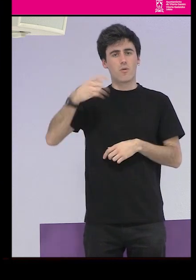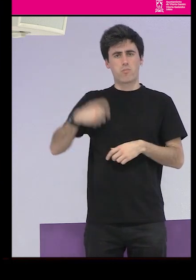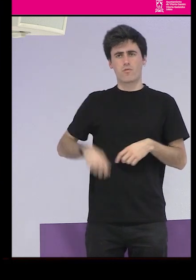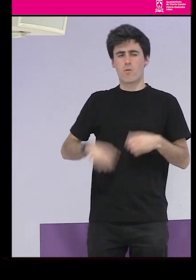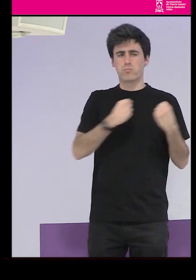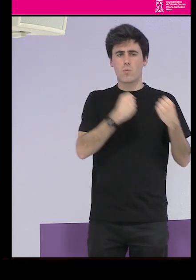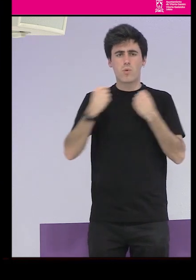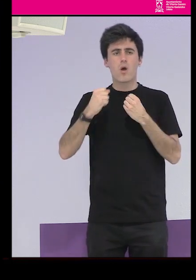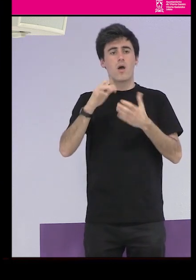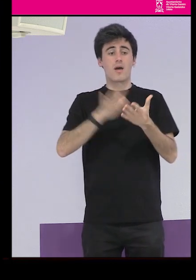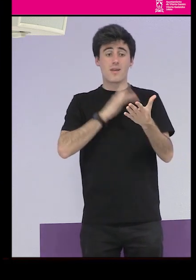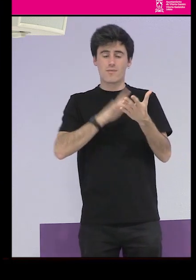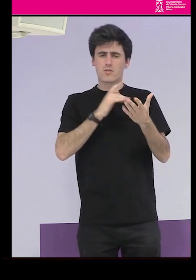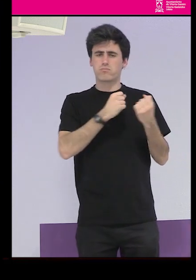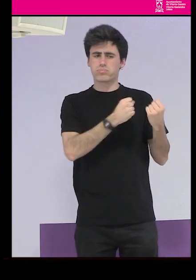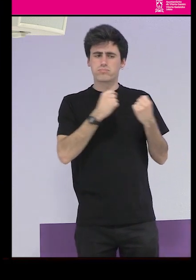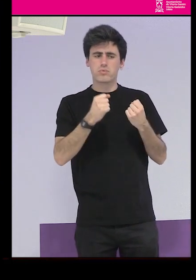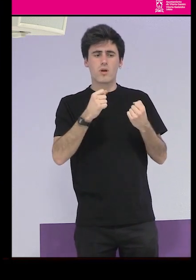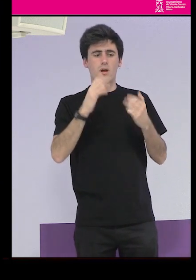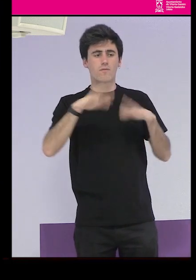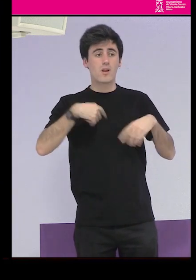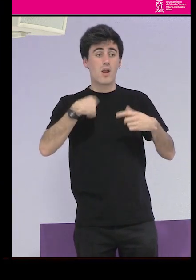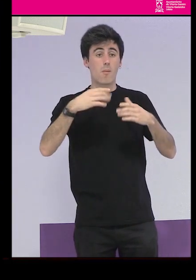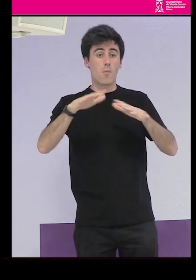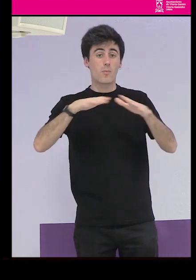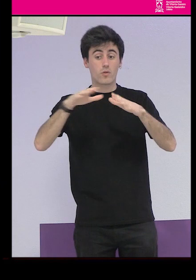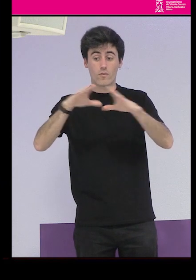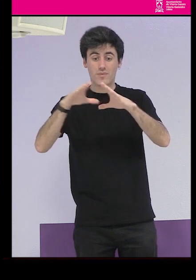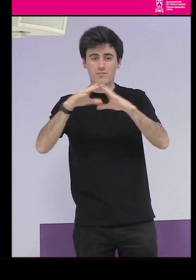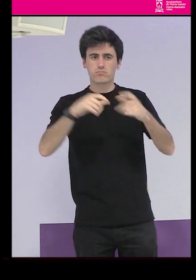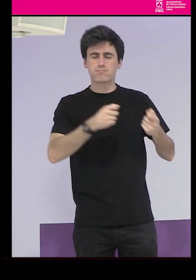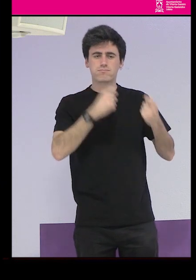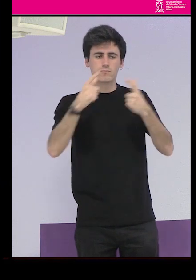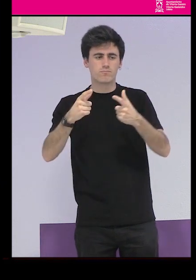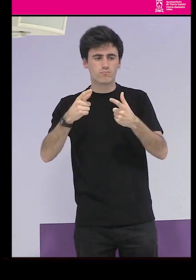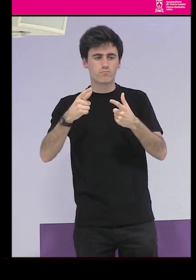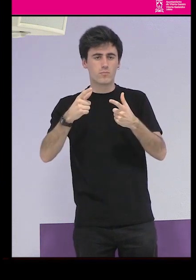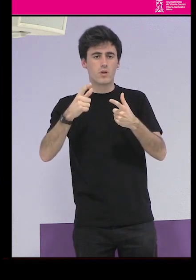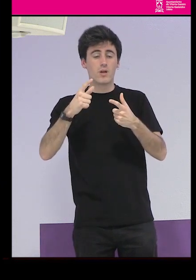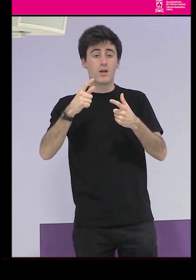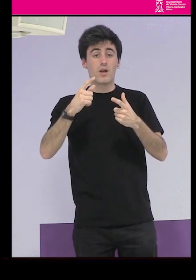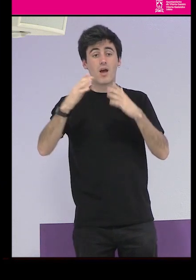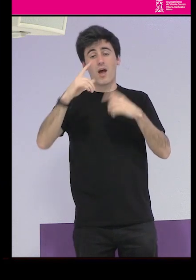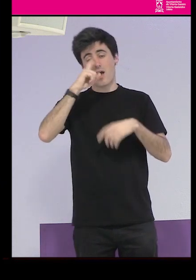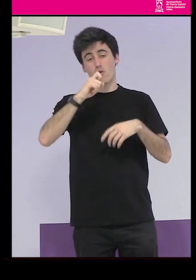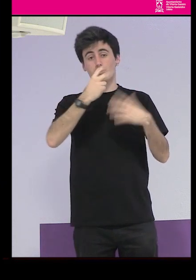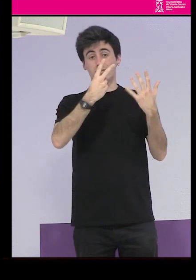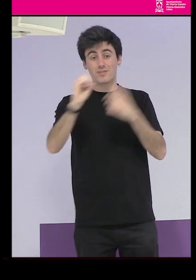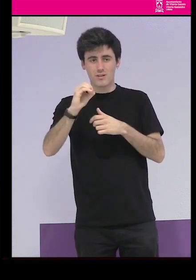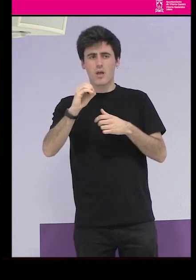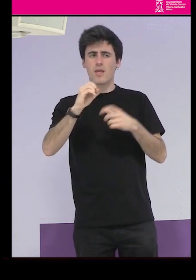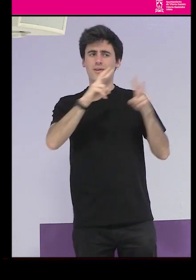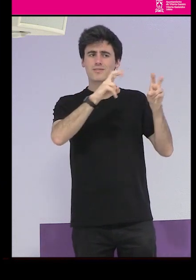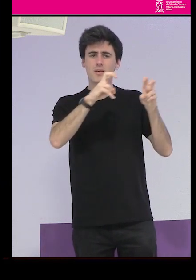que tuvieron una gran revista que hizo grandísimas aportaciones al movimiento feminista sacaron durante los años 70 muchos temas sobre el